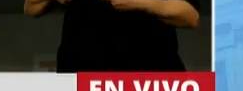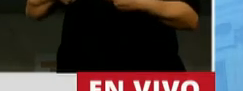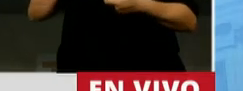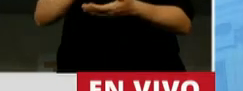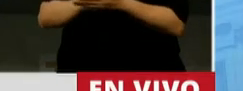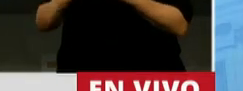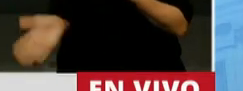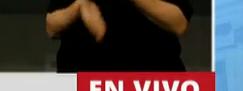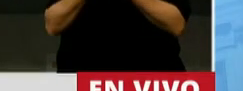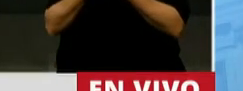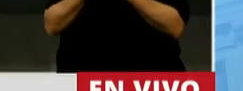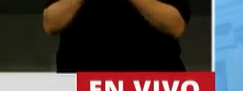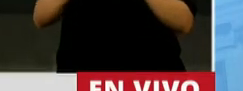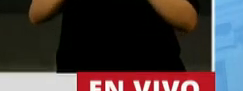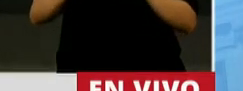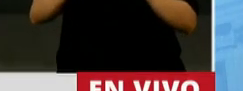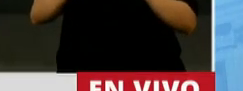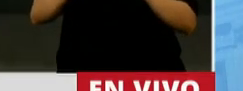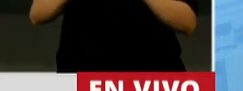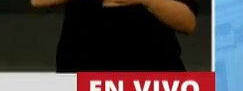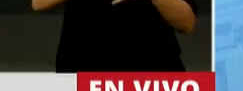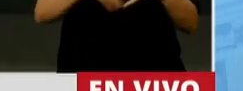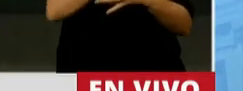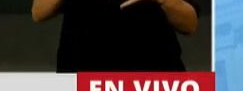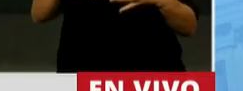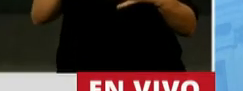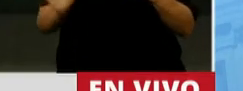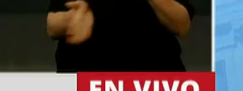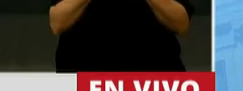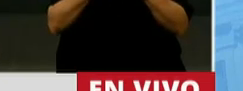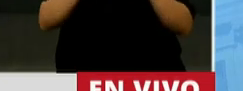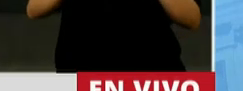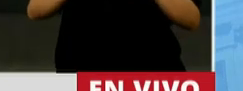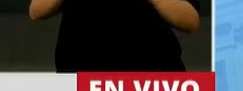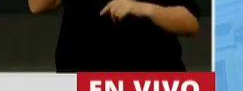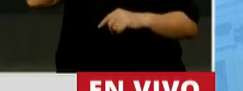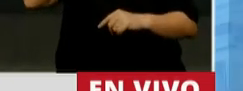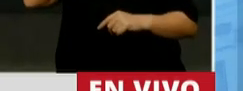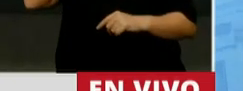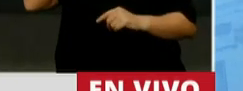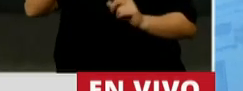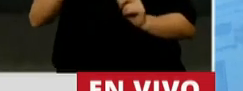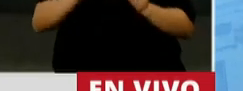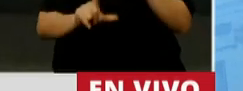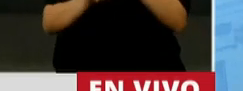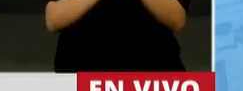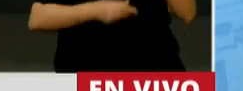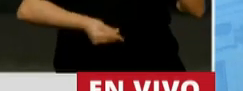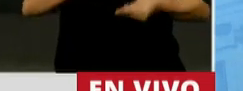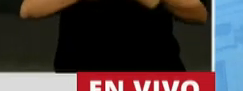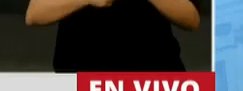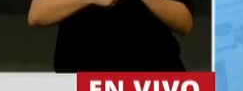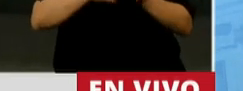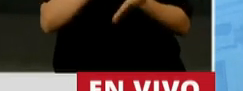la planilla anexa al artículo 88 de este proyecto, en donde hay